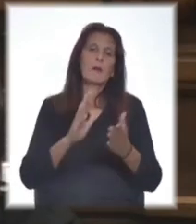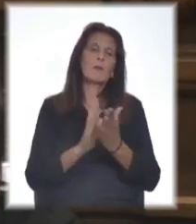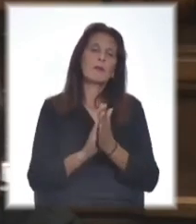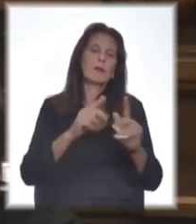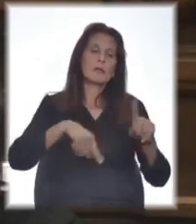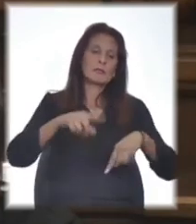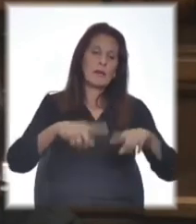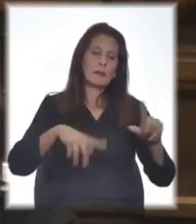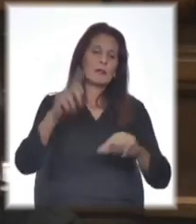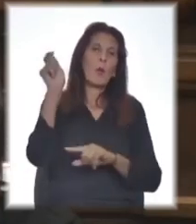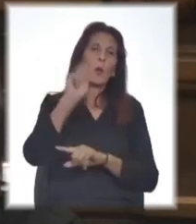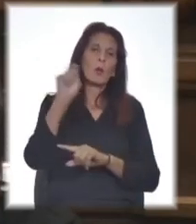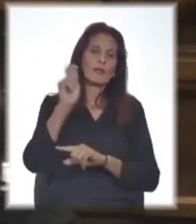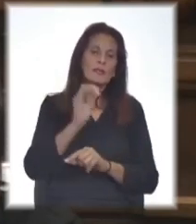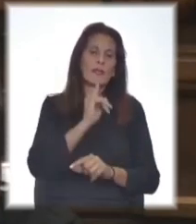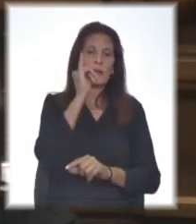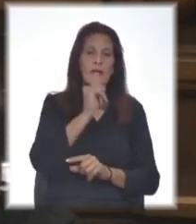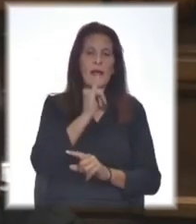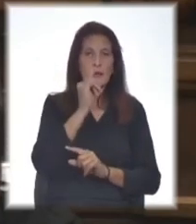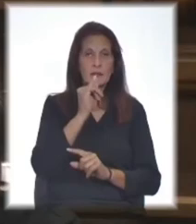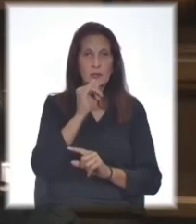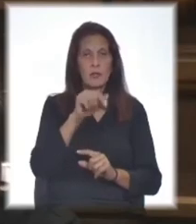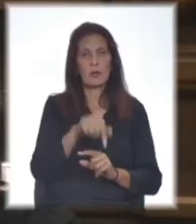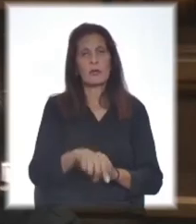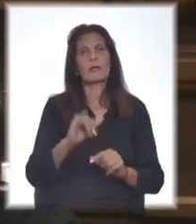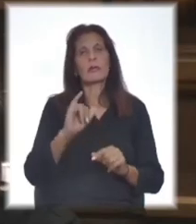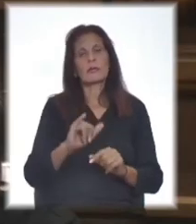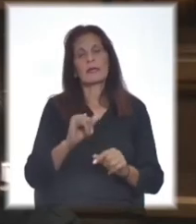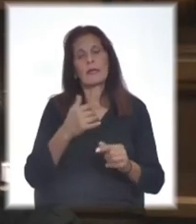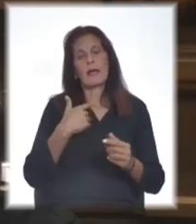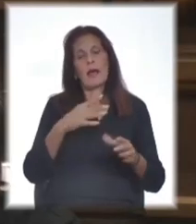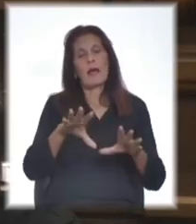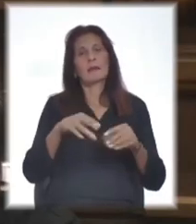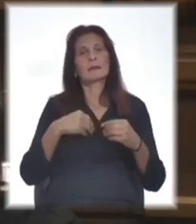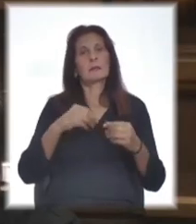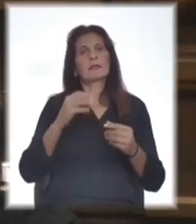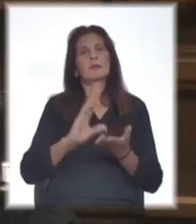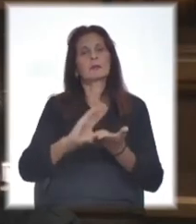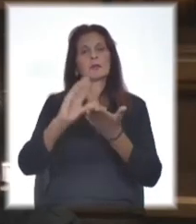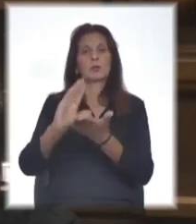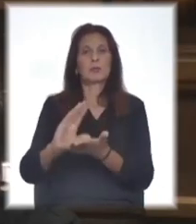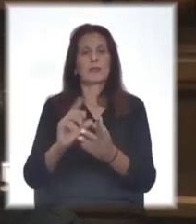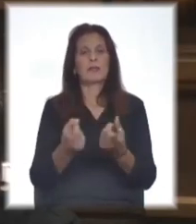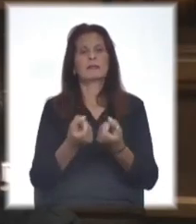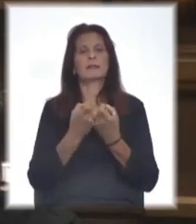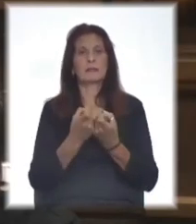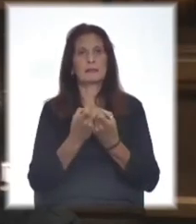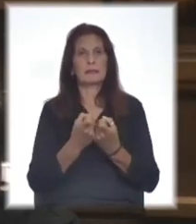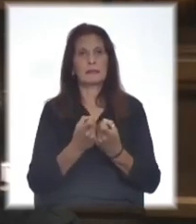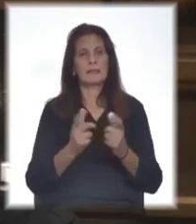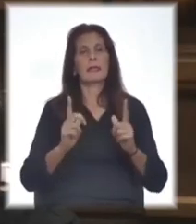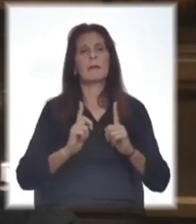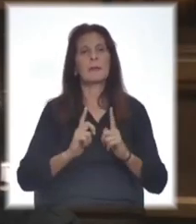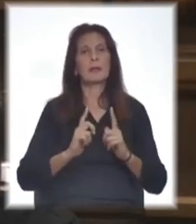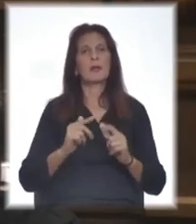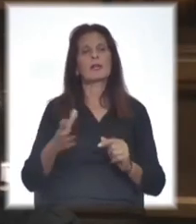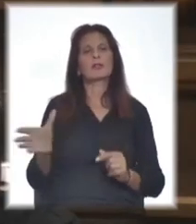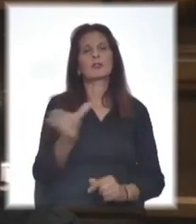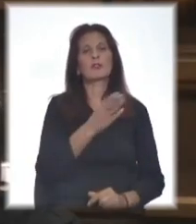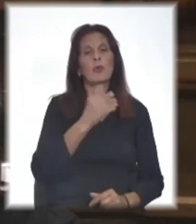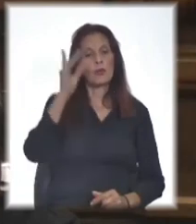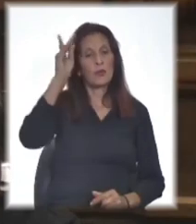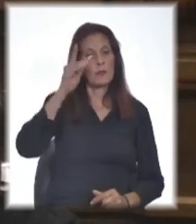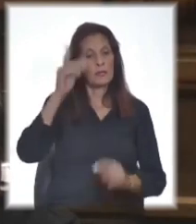de forma urgente la declaración de emergencia y tome las medidas y subsidios pertinentes. Y espero que todos los diputados de